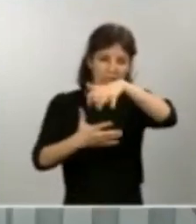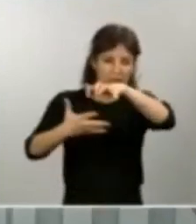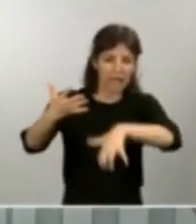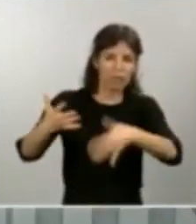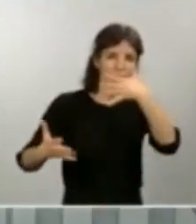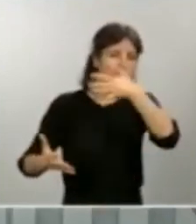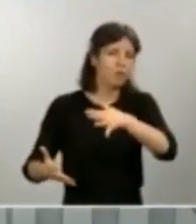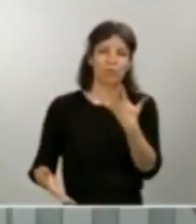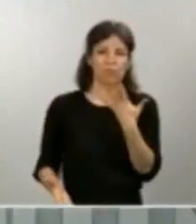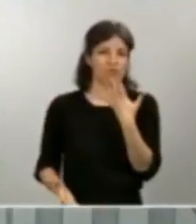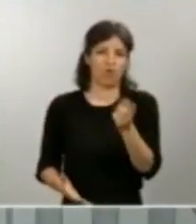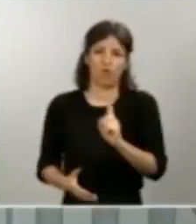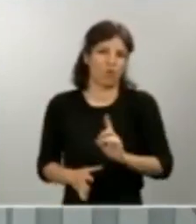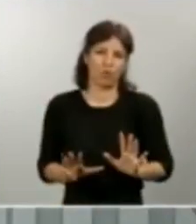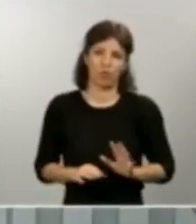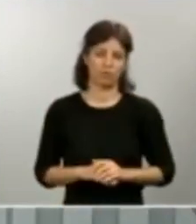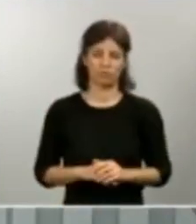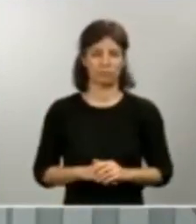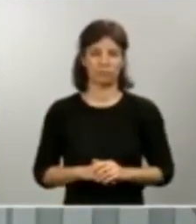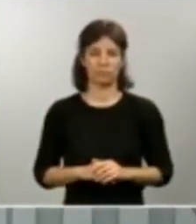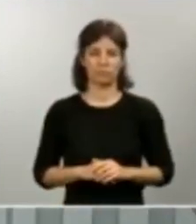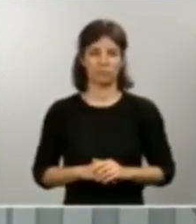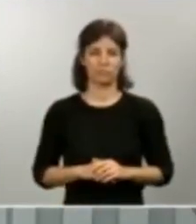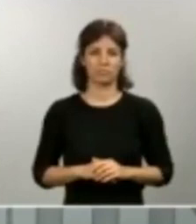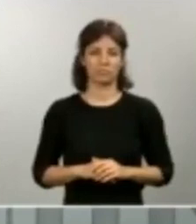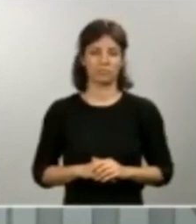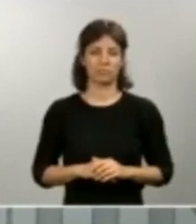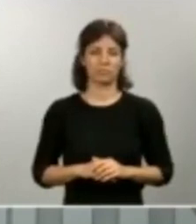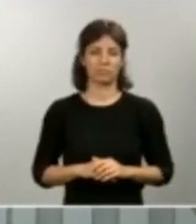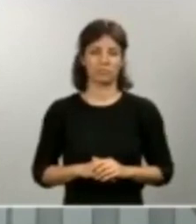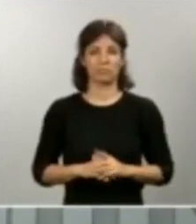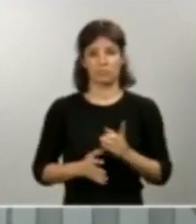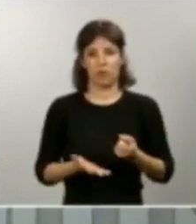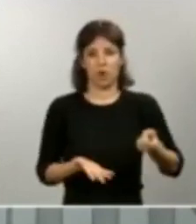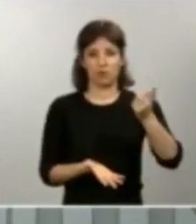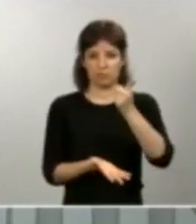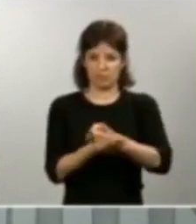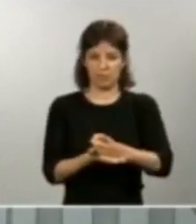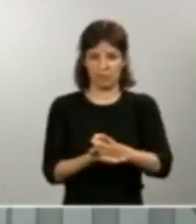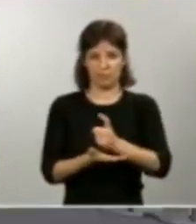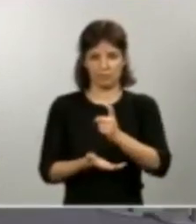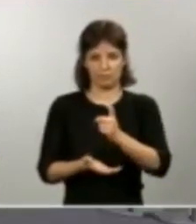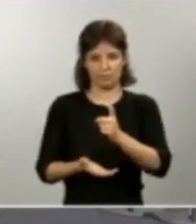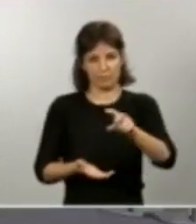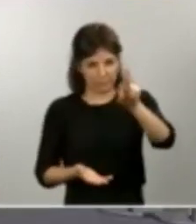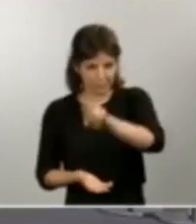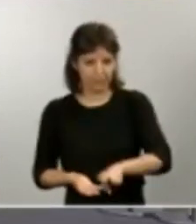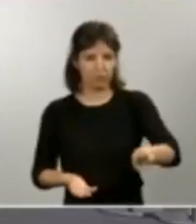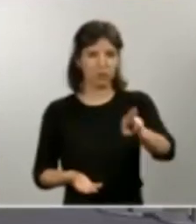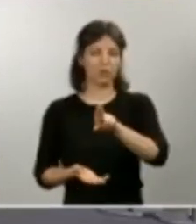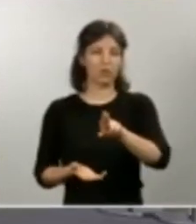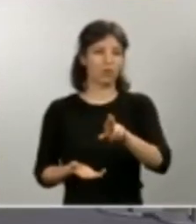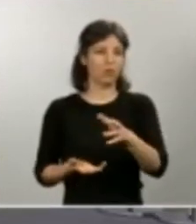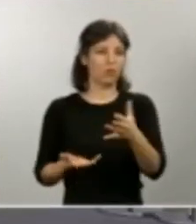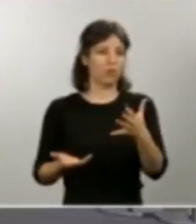querella que se ha interpuesto por Unidas Podemos, pero, vuelvo a decir, quien tiene ahí ya, en este momento, la dirección